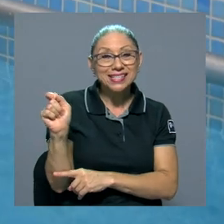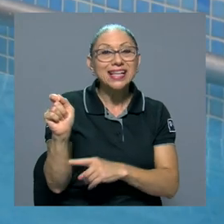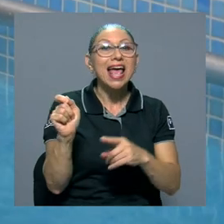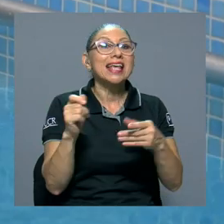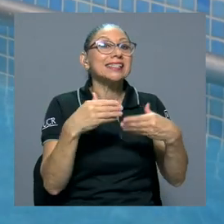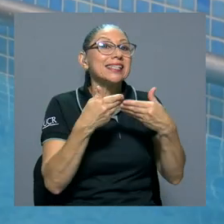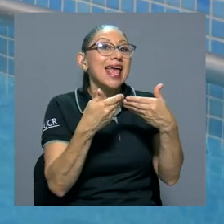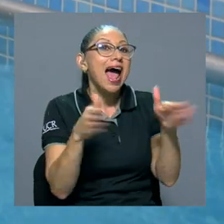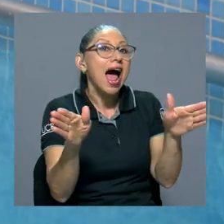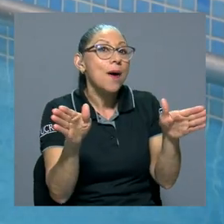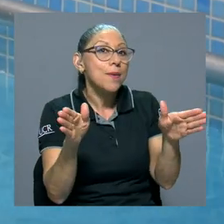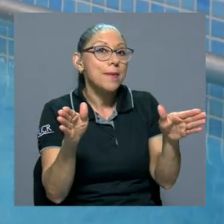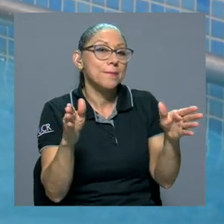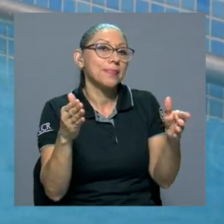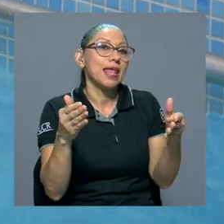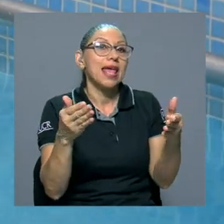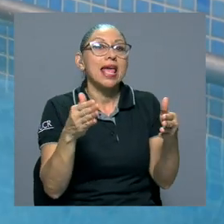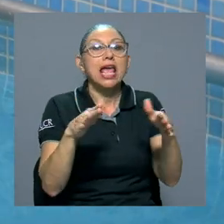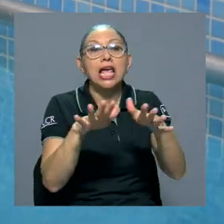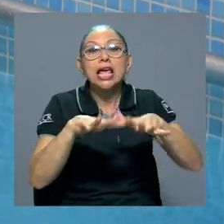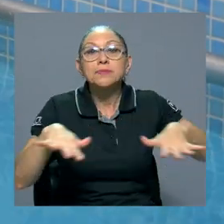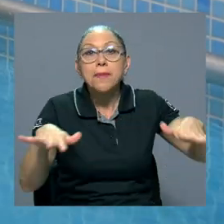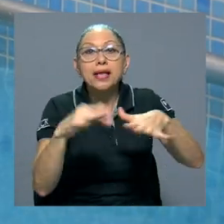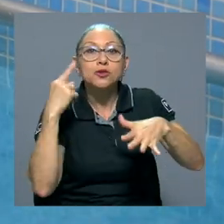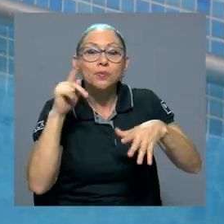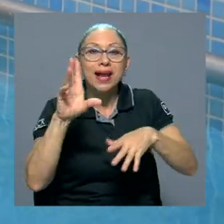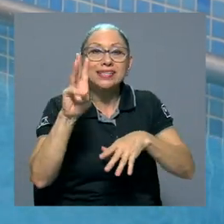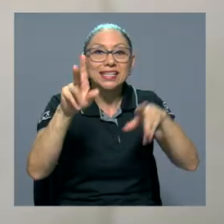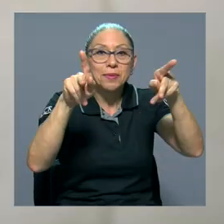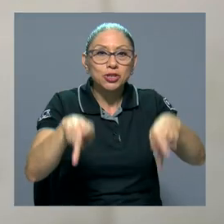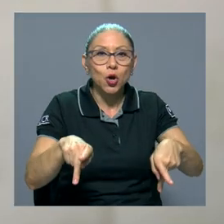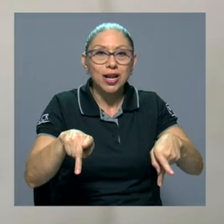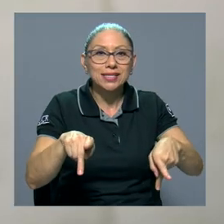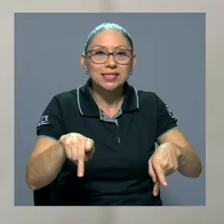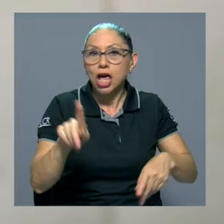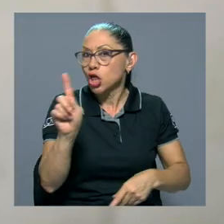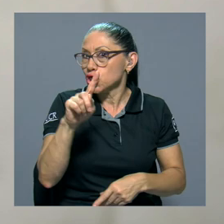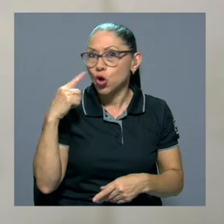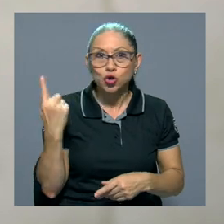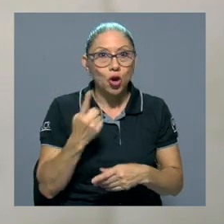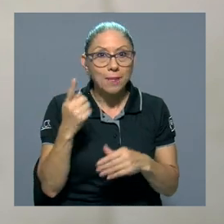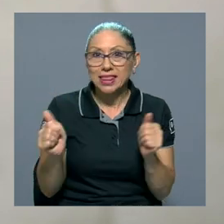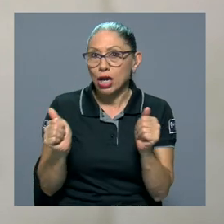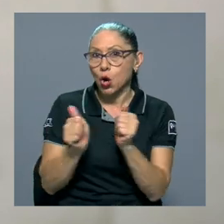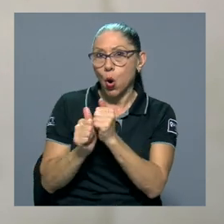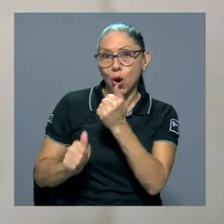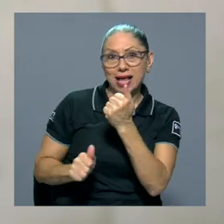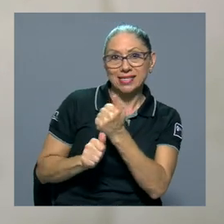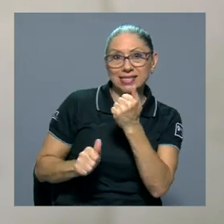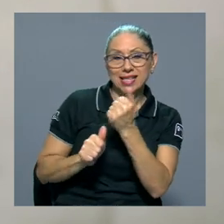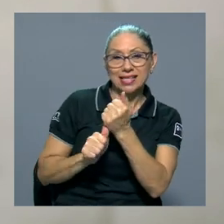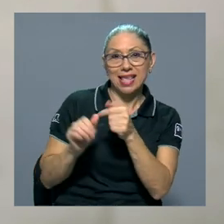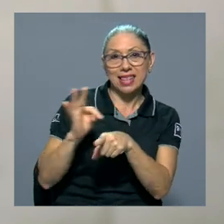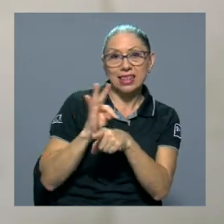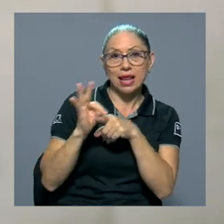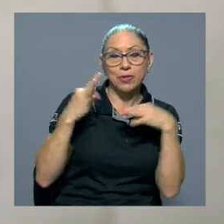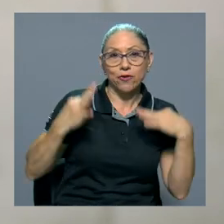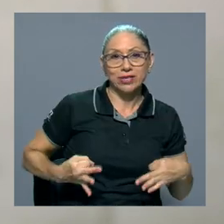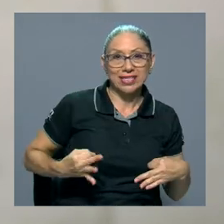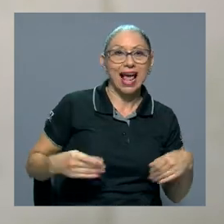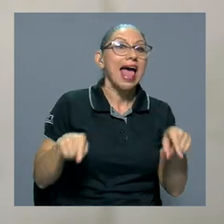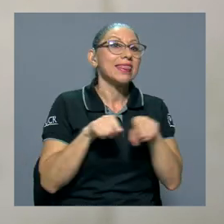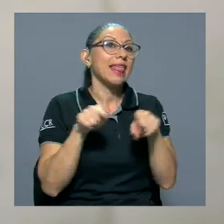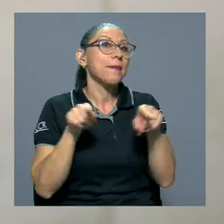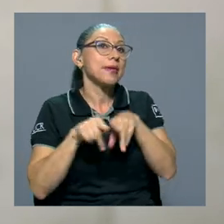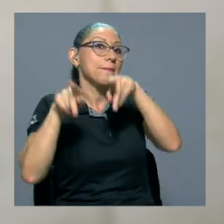cupos para seis personas, las cuales no solo son asistidas por terapeutas físicos, sino también por un